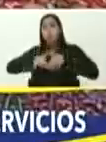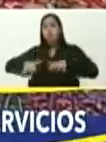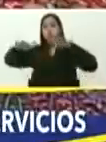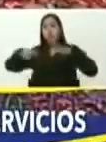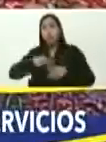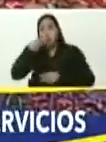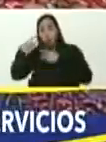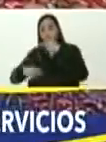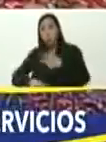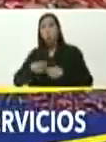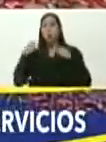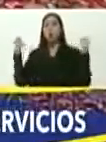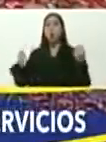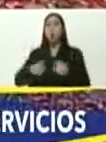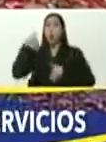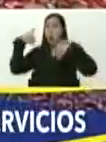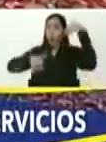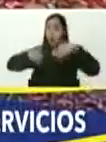proceso electoral,